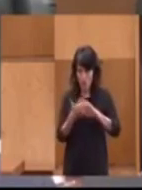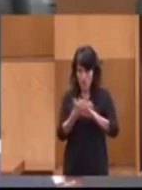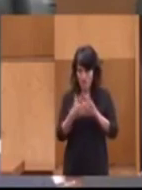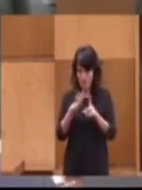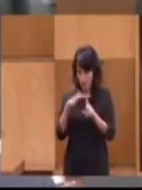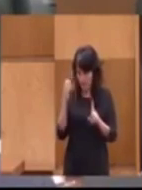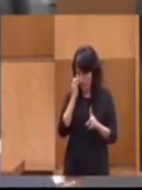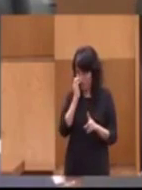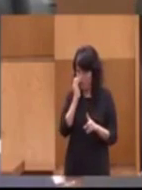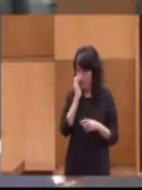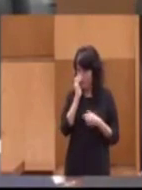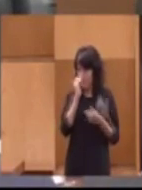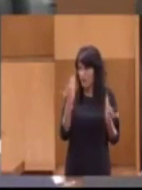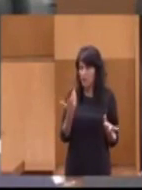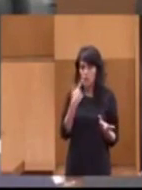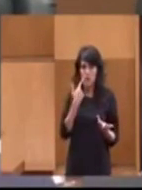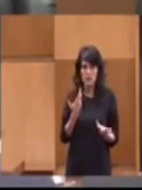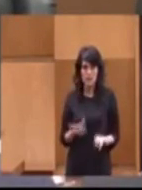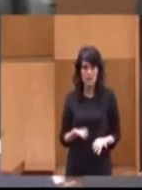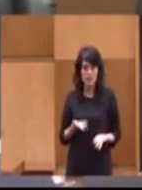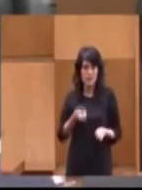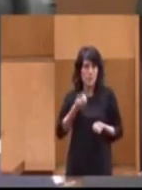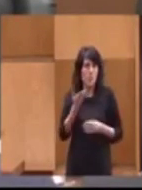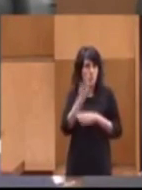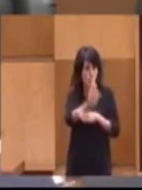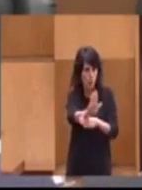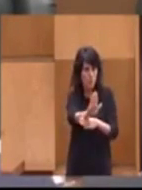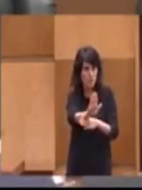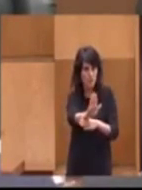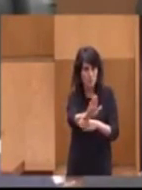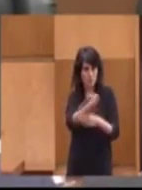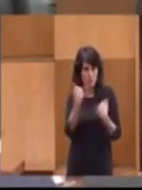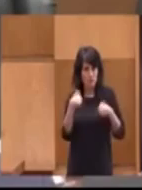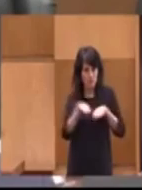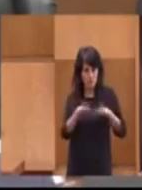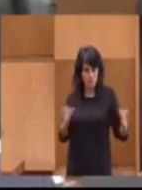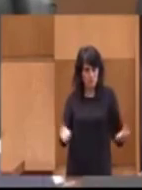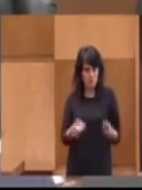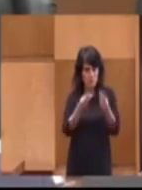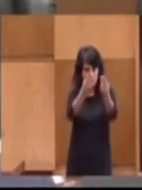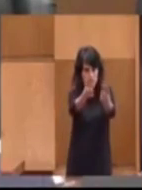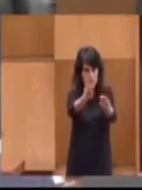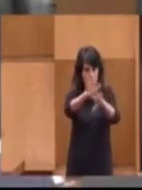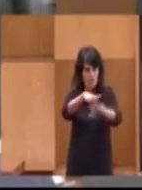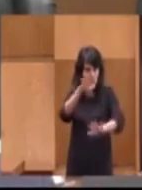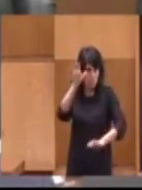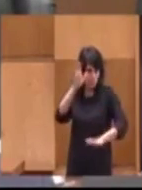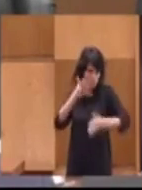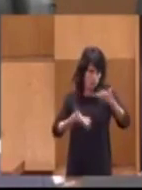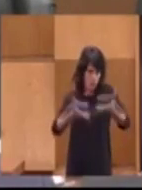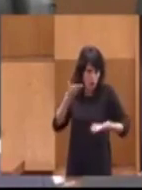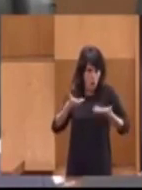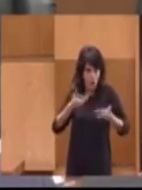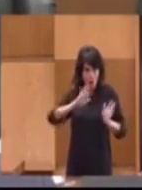este Pleno. Por tanto, le dejamos encima de la mesa esta propuesta que valorará usted en su último turno.